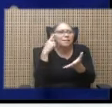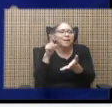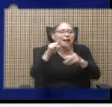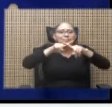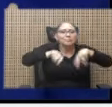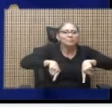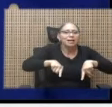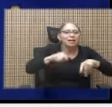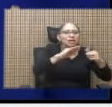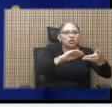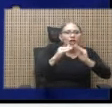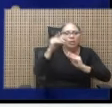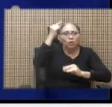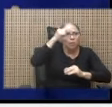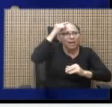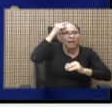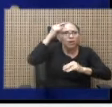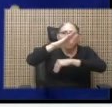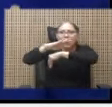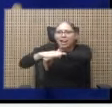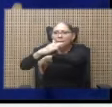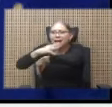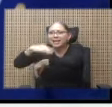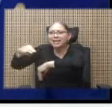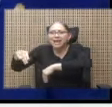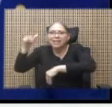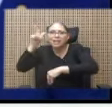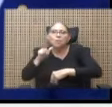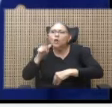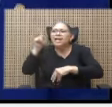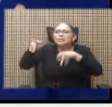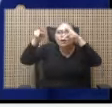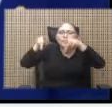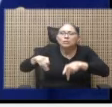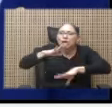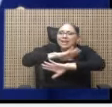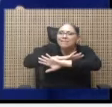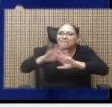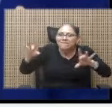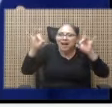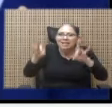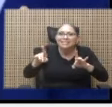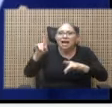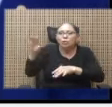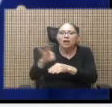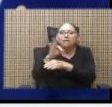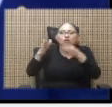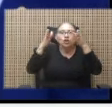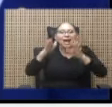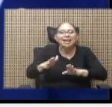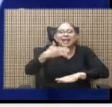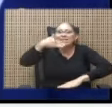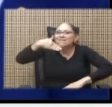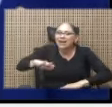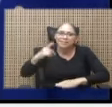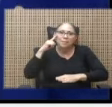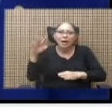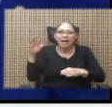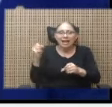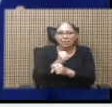Marina del Limón, es una persona nefasta. Es una funcionaria nefasta para el